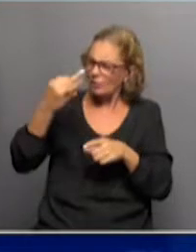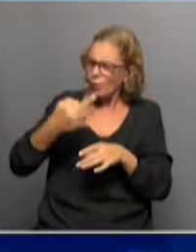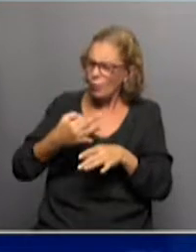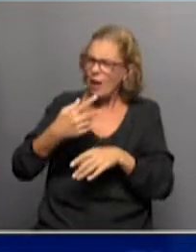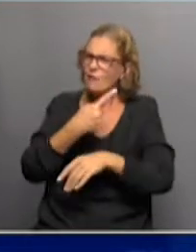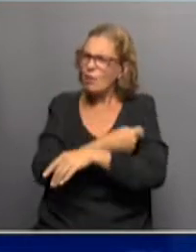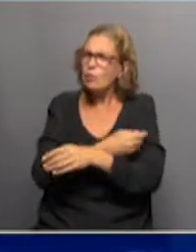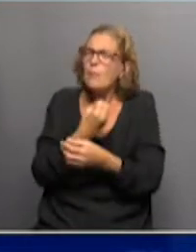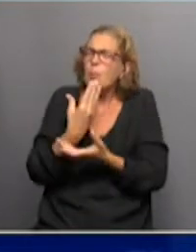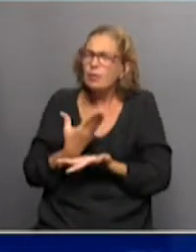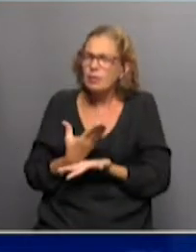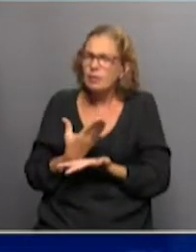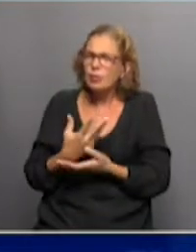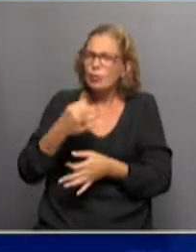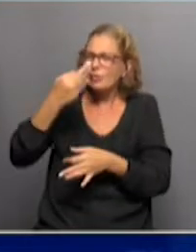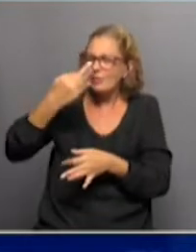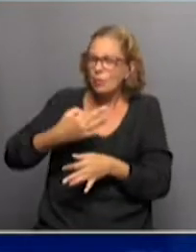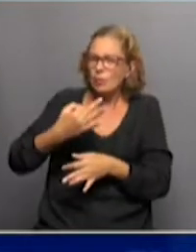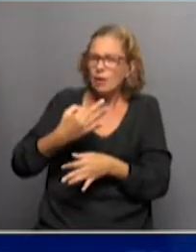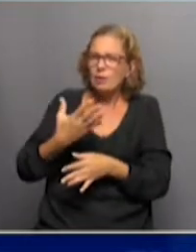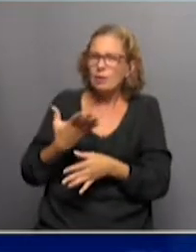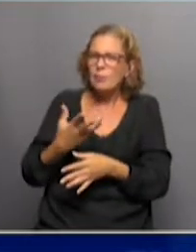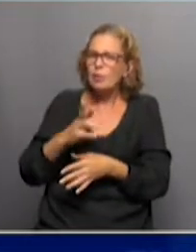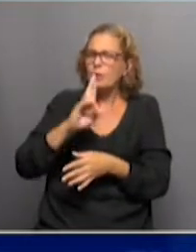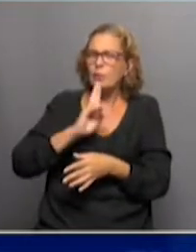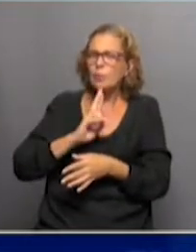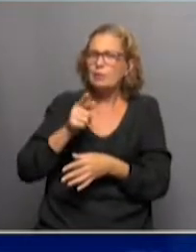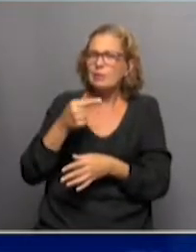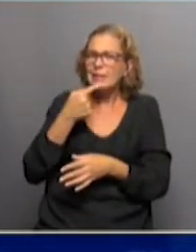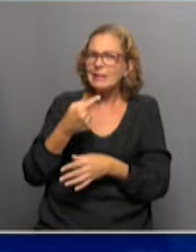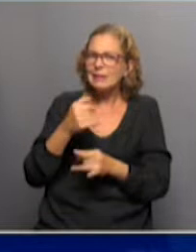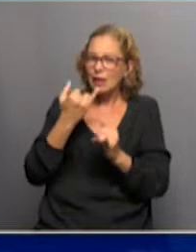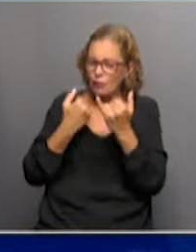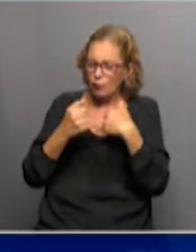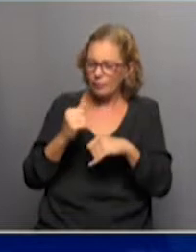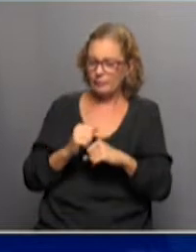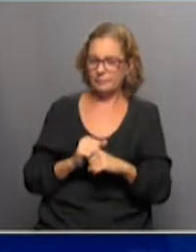¿por qué son consideradas seguras? ¿Qué es parte de las respuestas que ustedes dan en el informe?